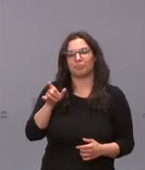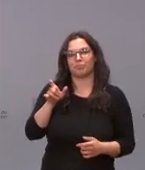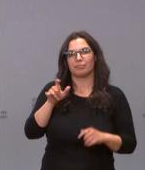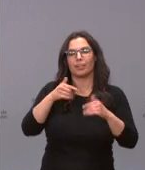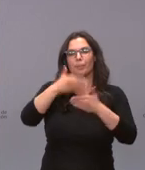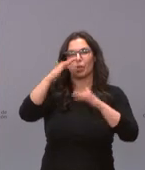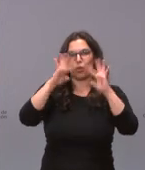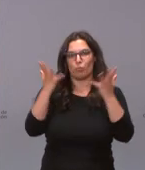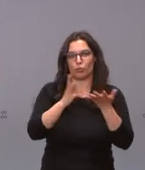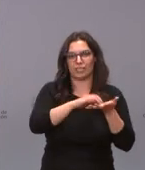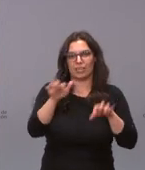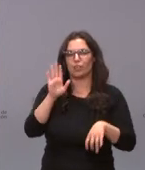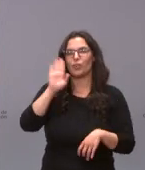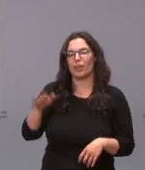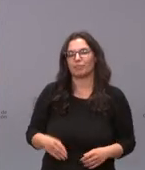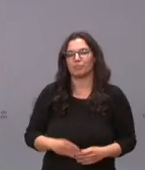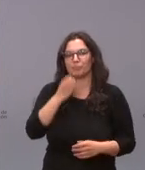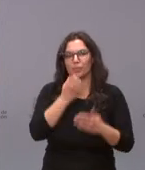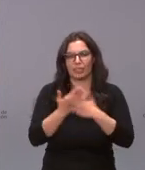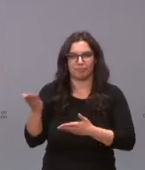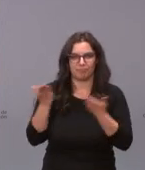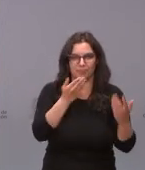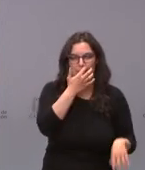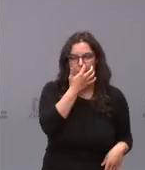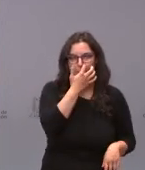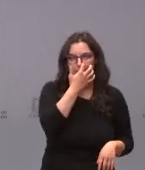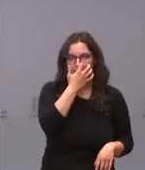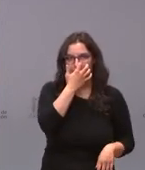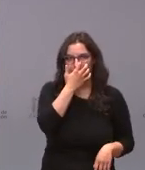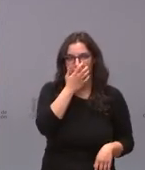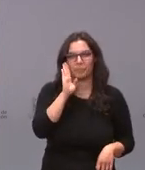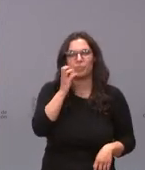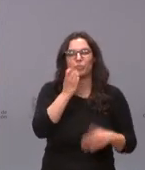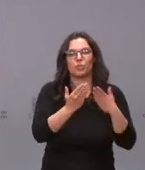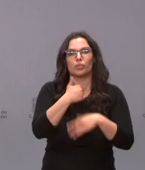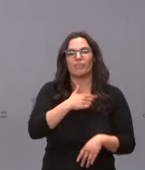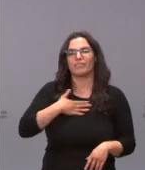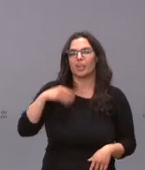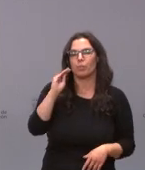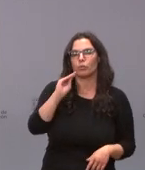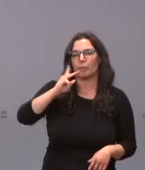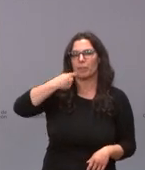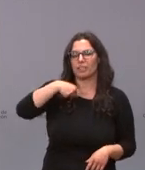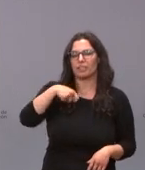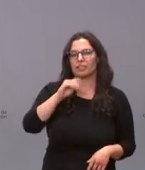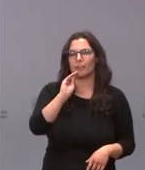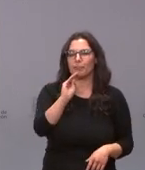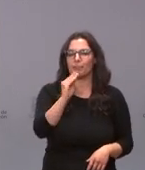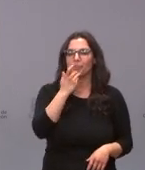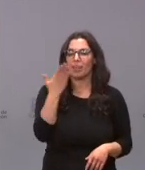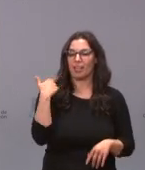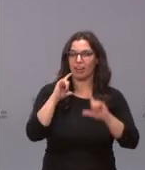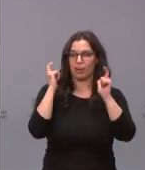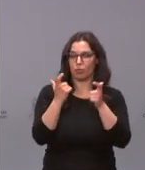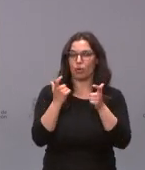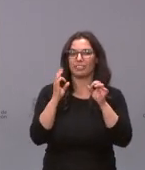Mundo de Castilla y León hola Ricardo adelante hola buenos días yo le quería preguntar vicepresidente si en la reunión de ayer